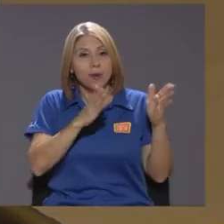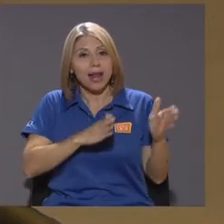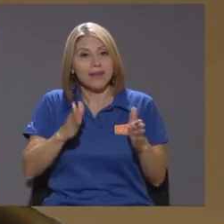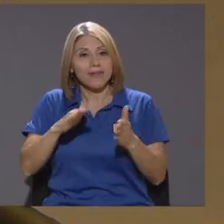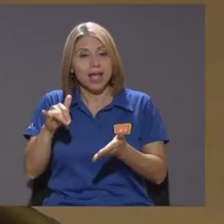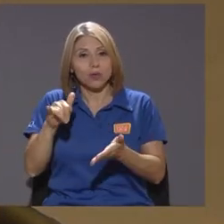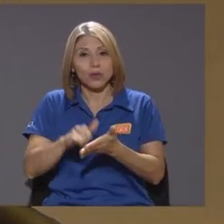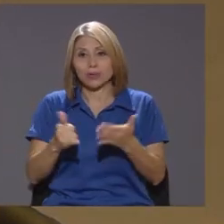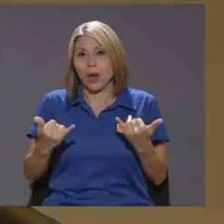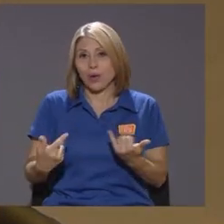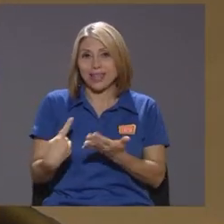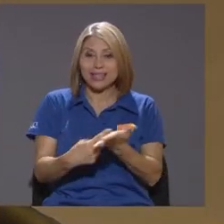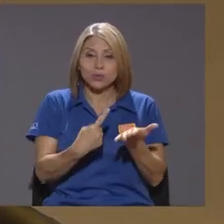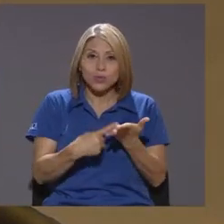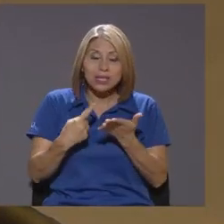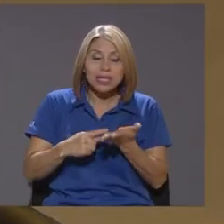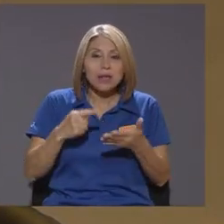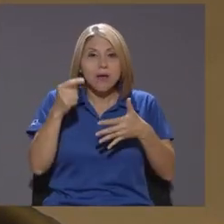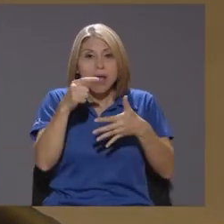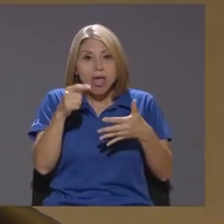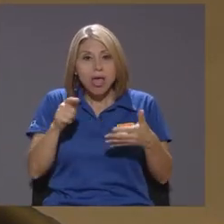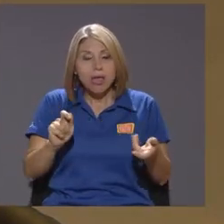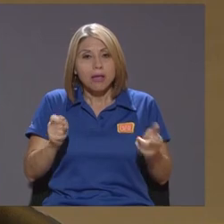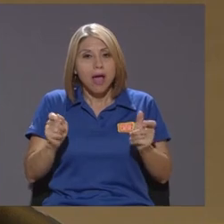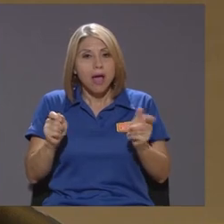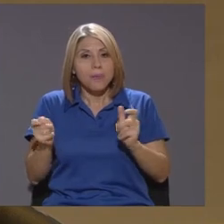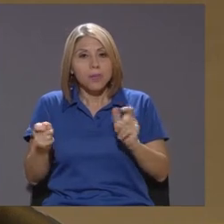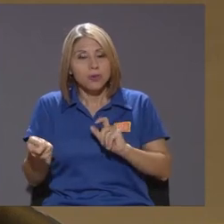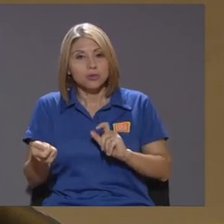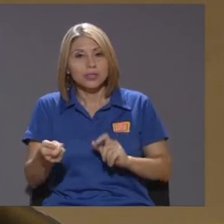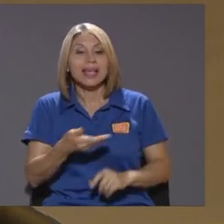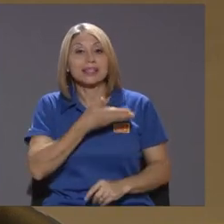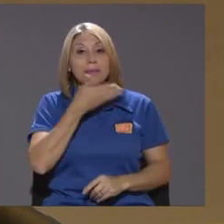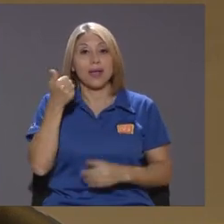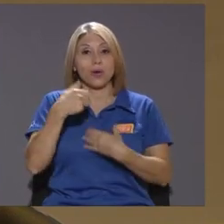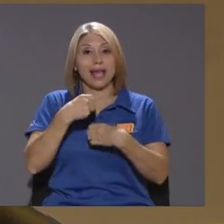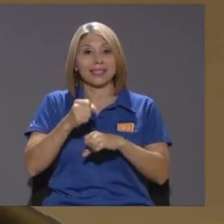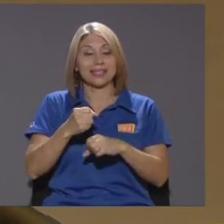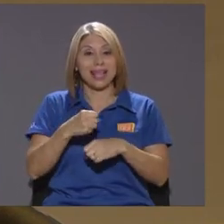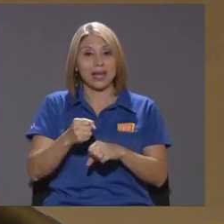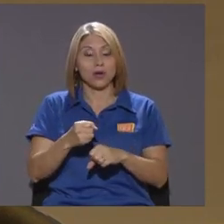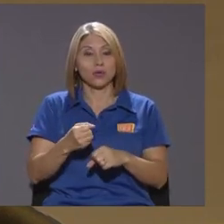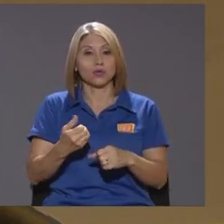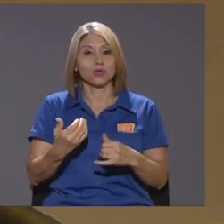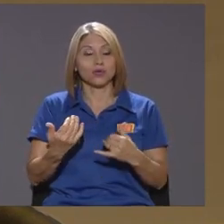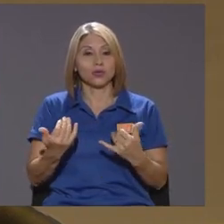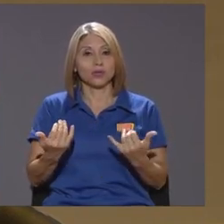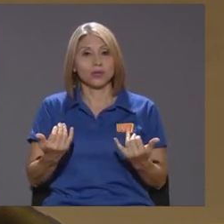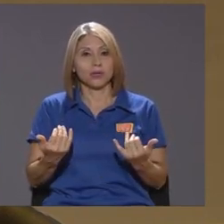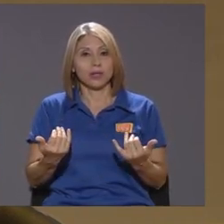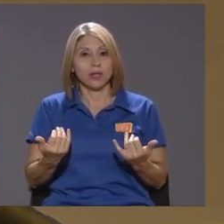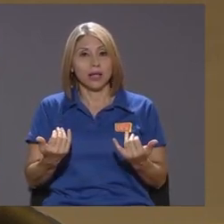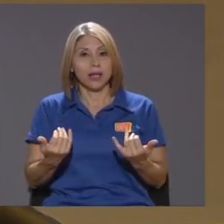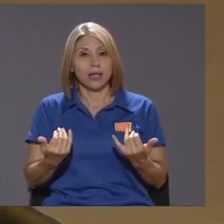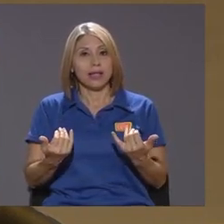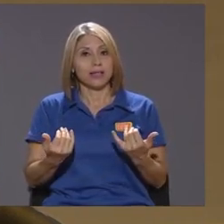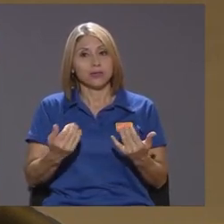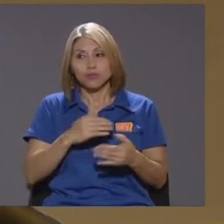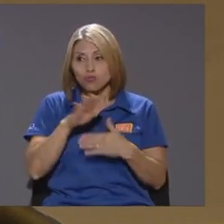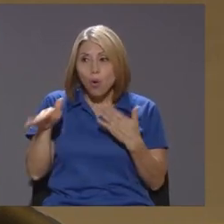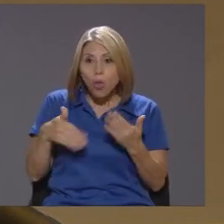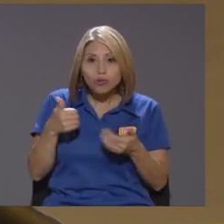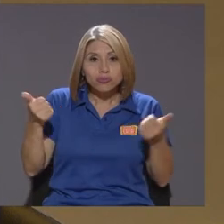momento para discutir una serie de cambios que es mejor hacerlos de manera este concertada